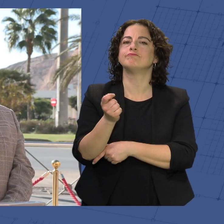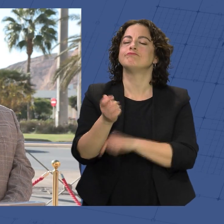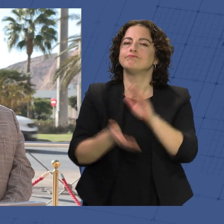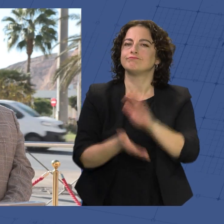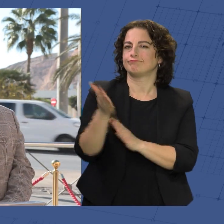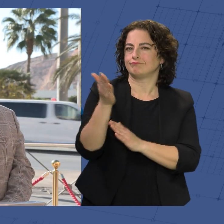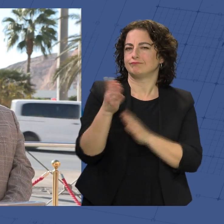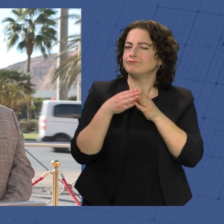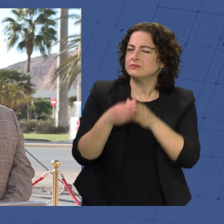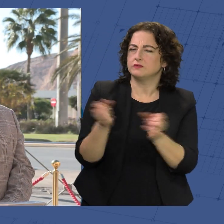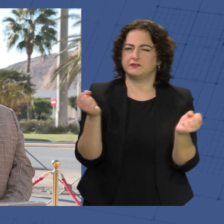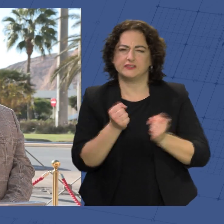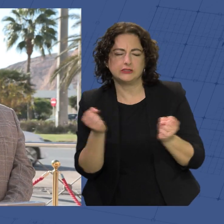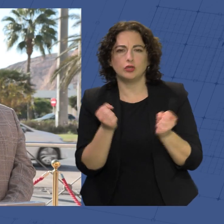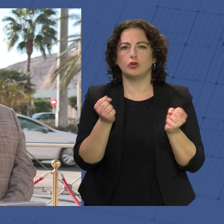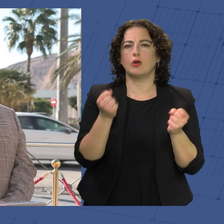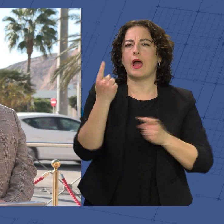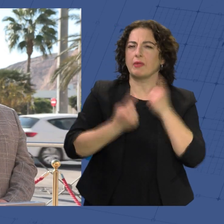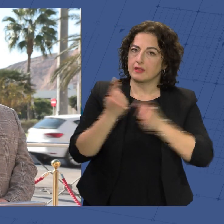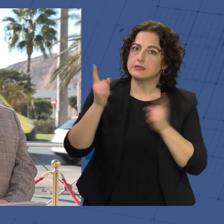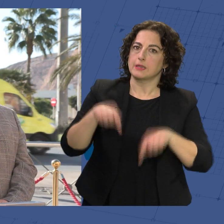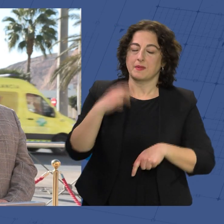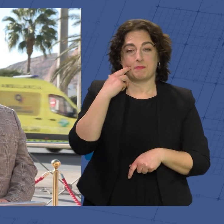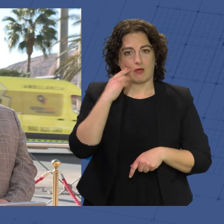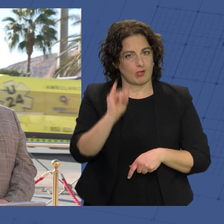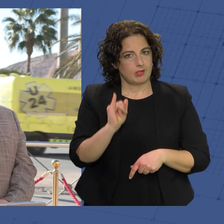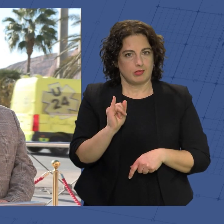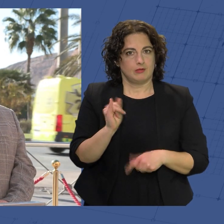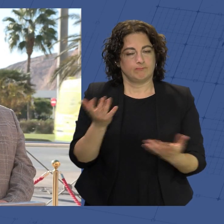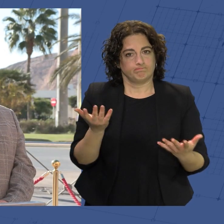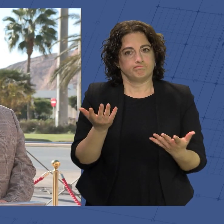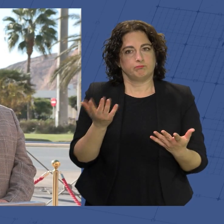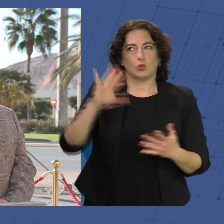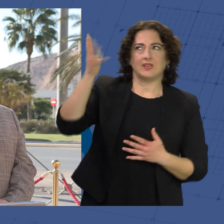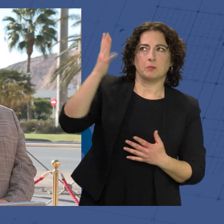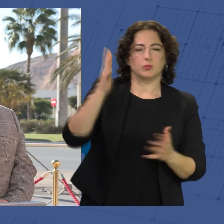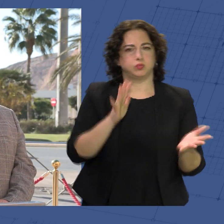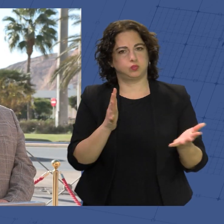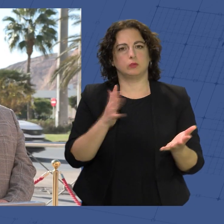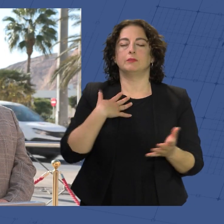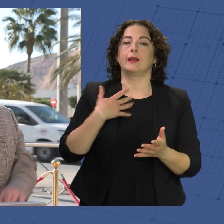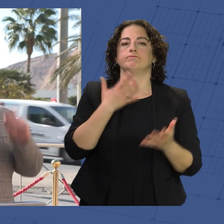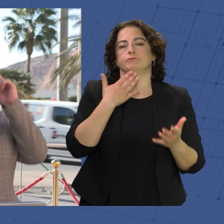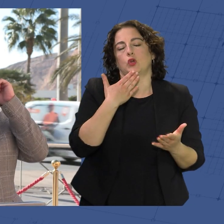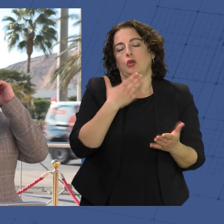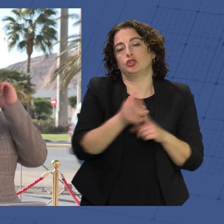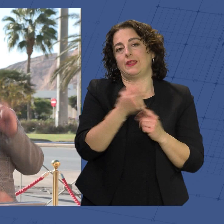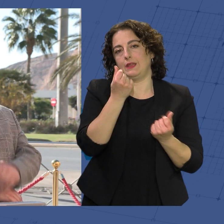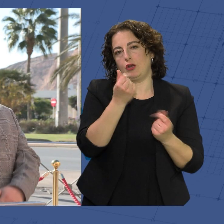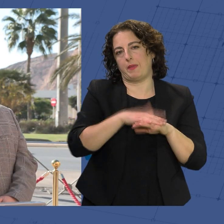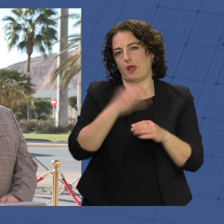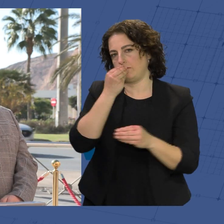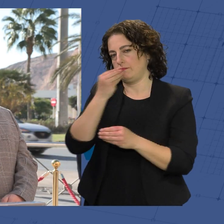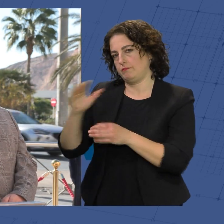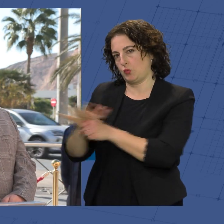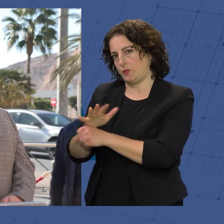combatiendo el frío, a veces también el miedo, por qué no, las inclemencias temporales para atraer el sustento a sus familias. Por eso